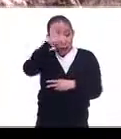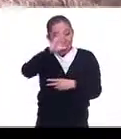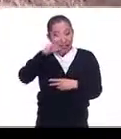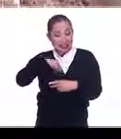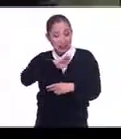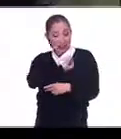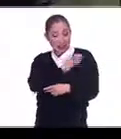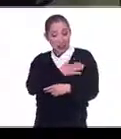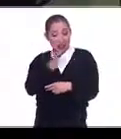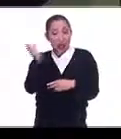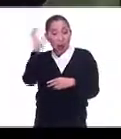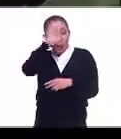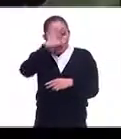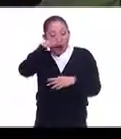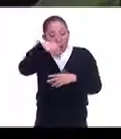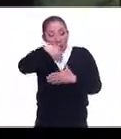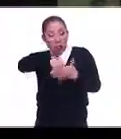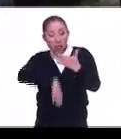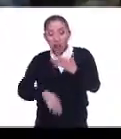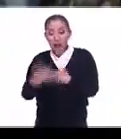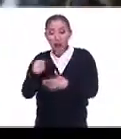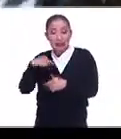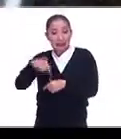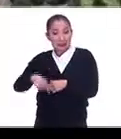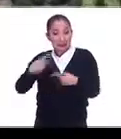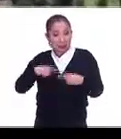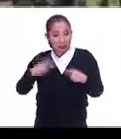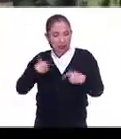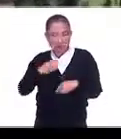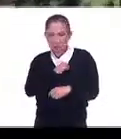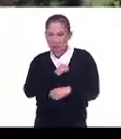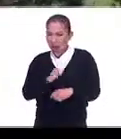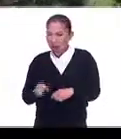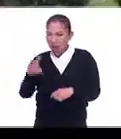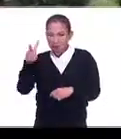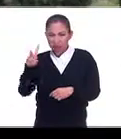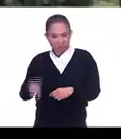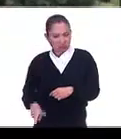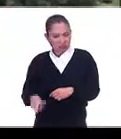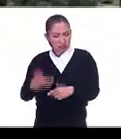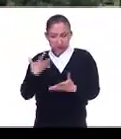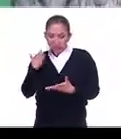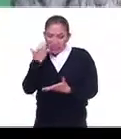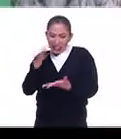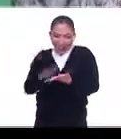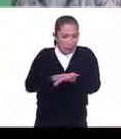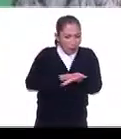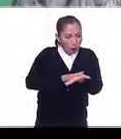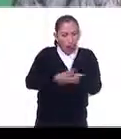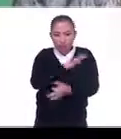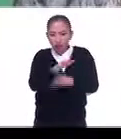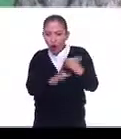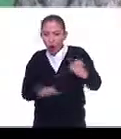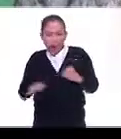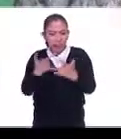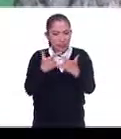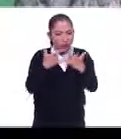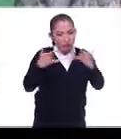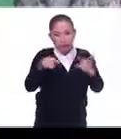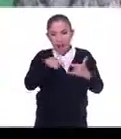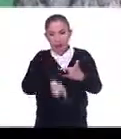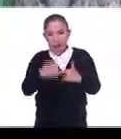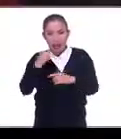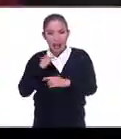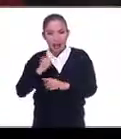con la llegada de los españoles y que despiadadamente quisieron borrar toda traza.